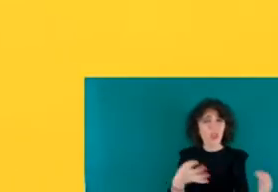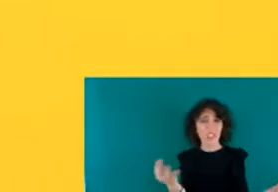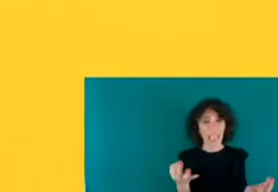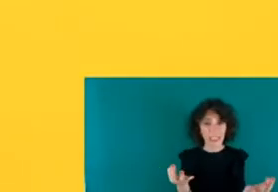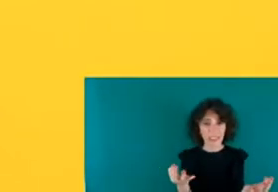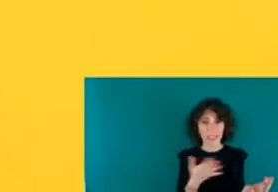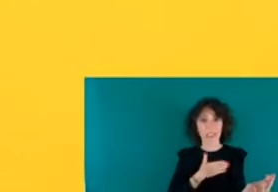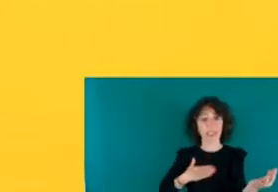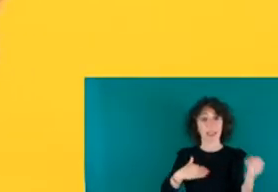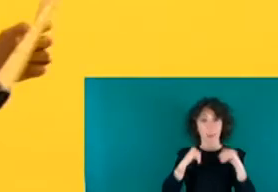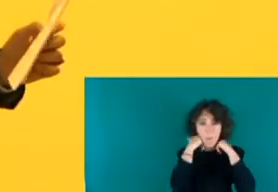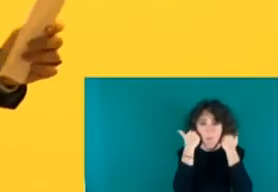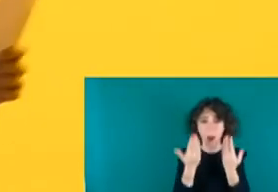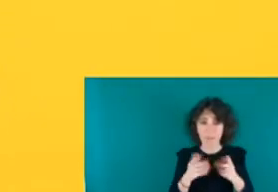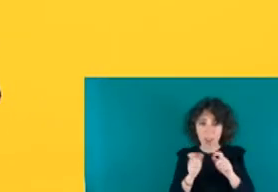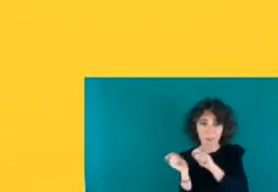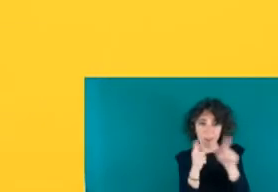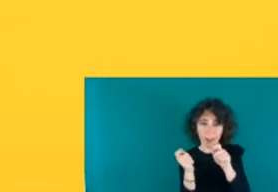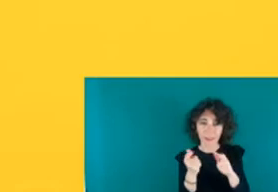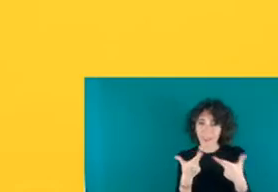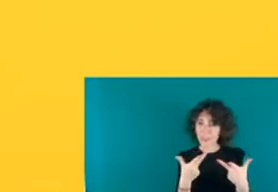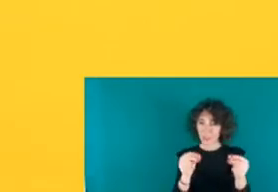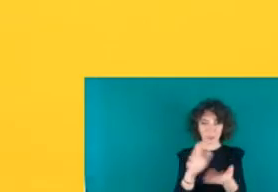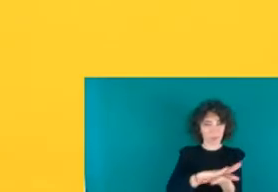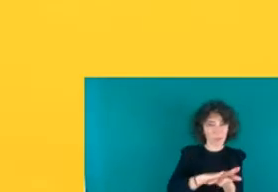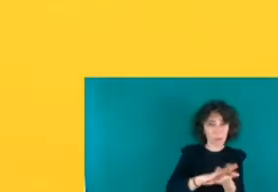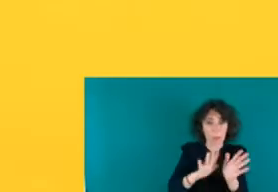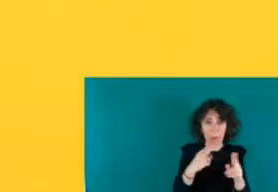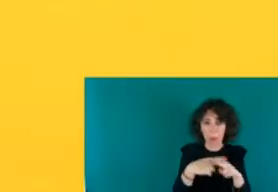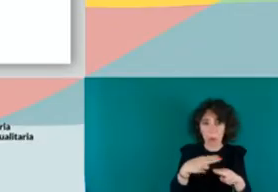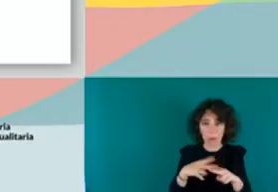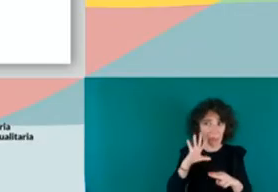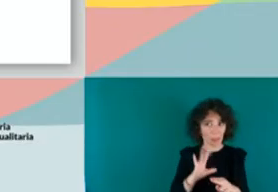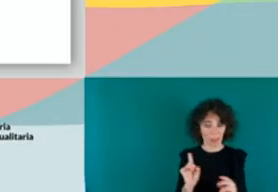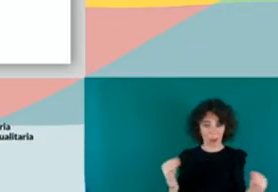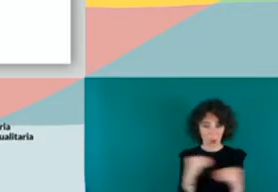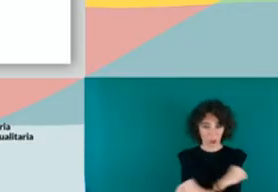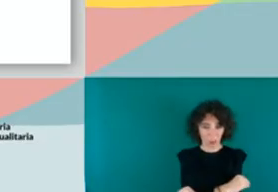acabar con las mafias, pero realmente nuestra política no muestra mucho que queramos acabar con las mafias.